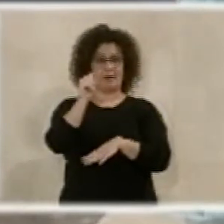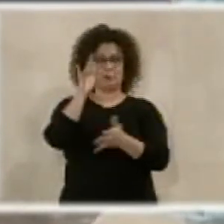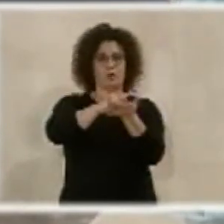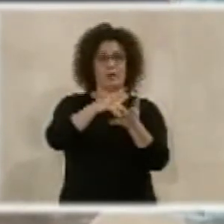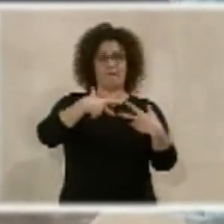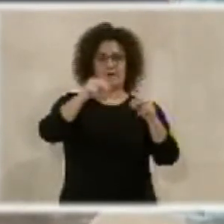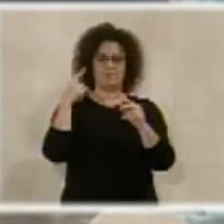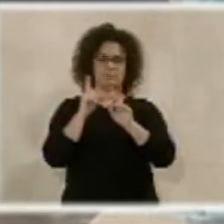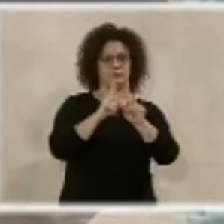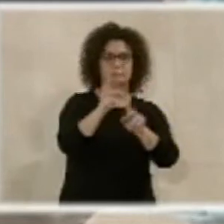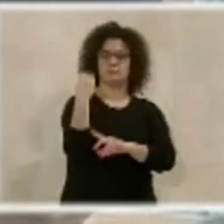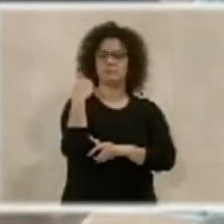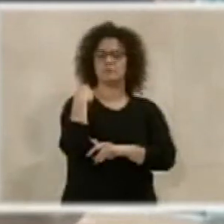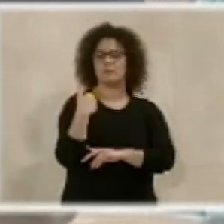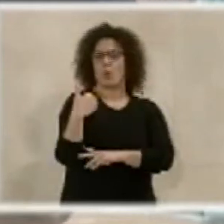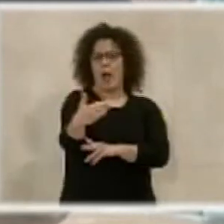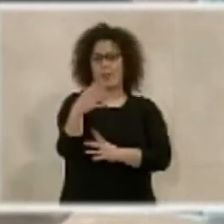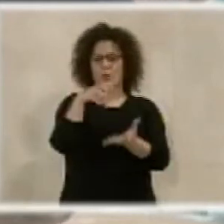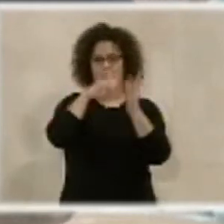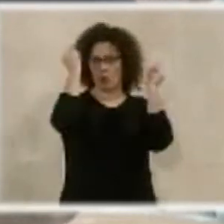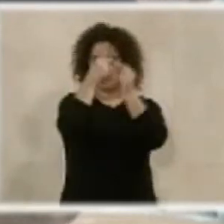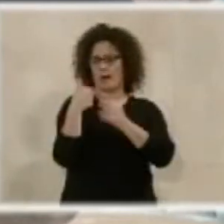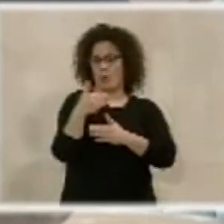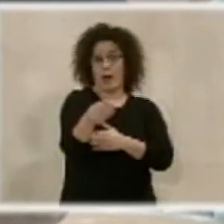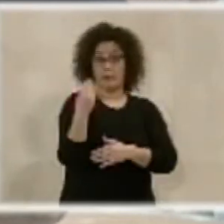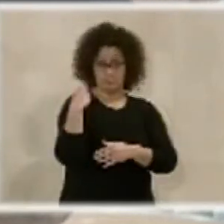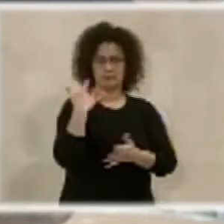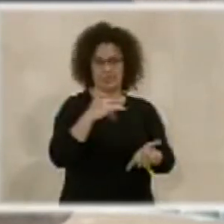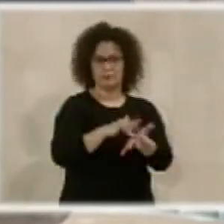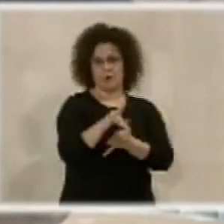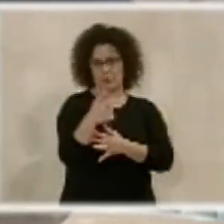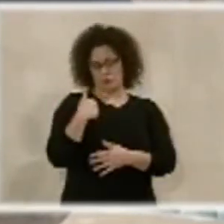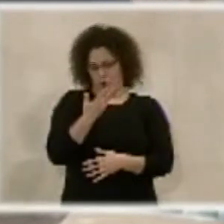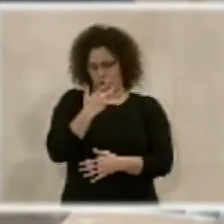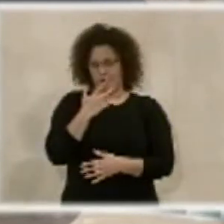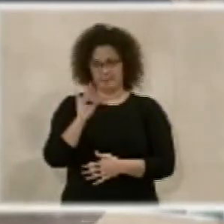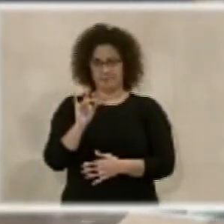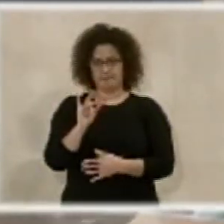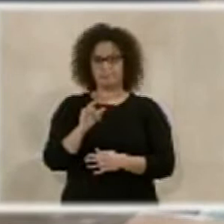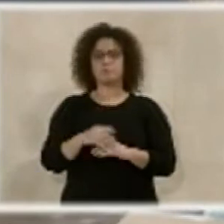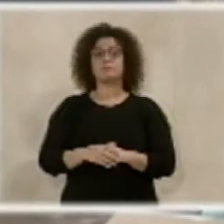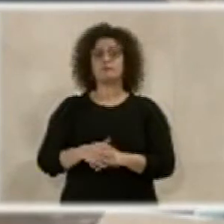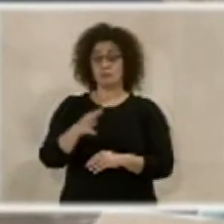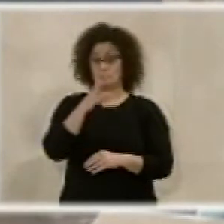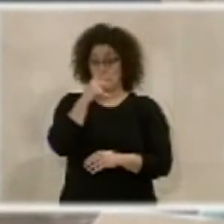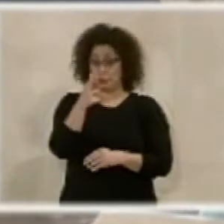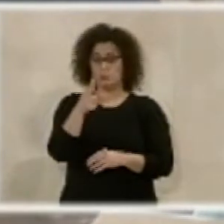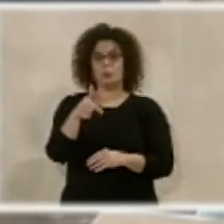y nos decían que cuándo tocaba Cortijo Córdoba, que es como yo lo conozco fundamentalmente. Por tanto, son